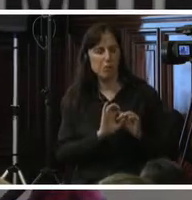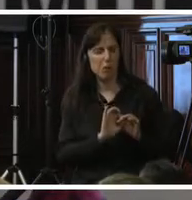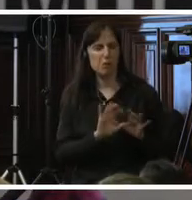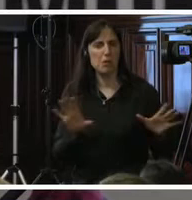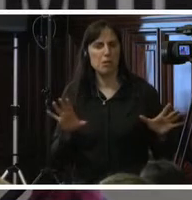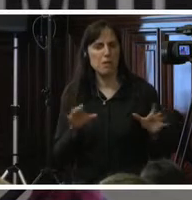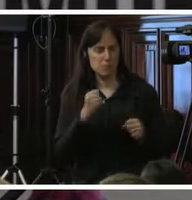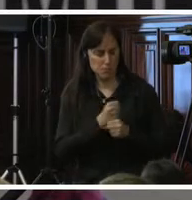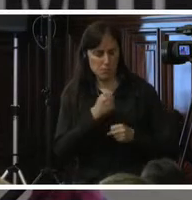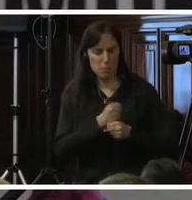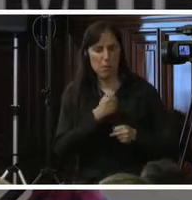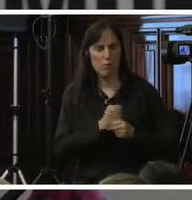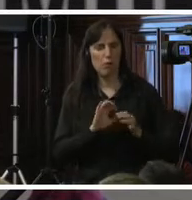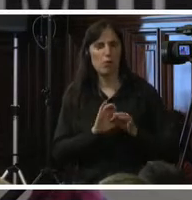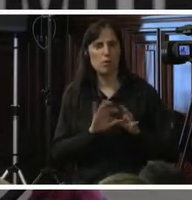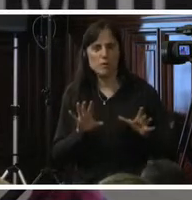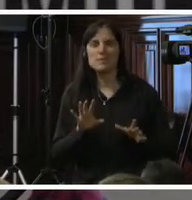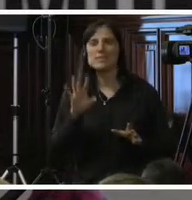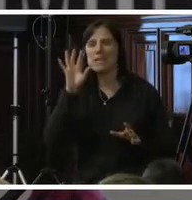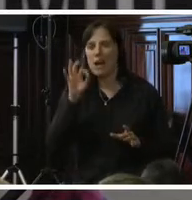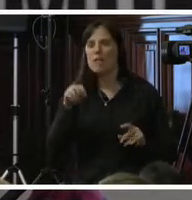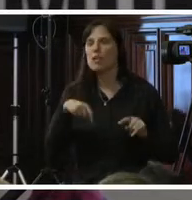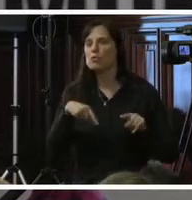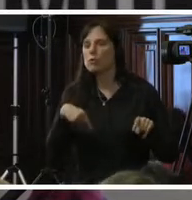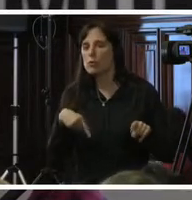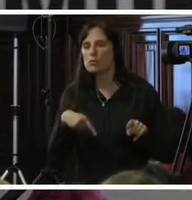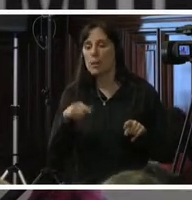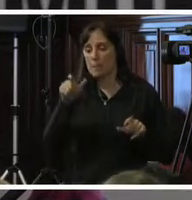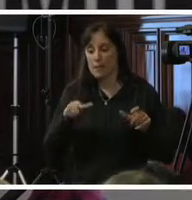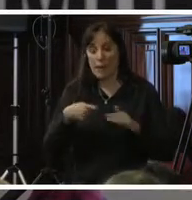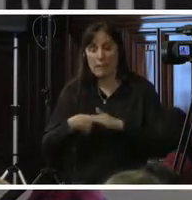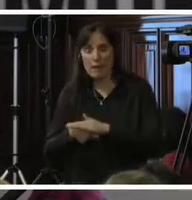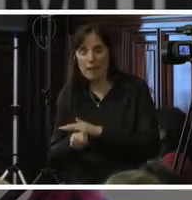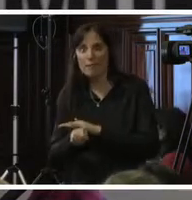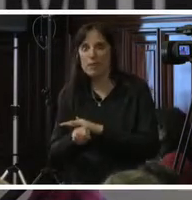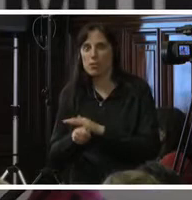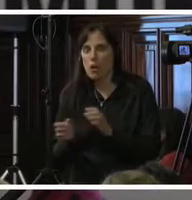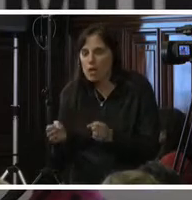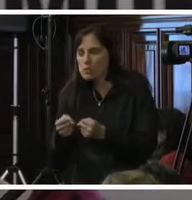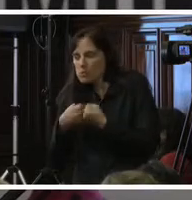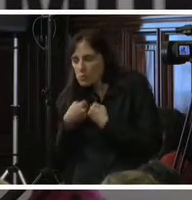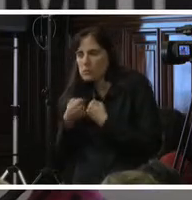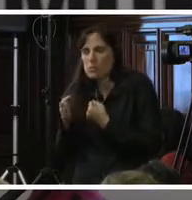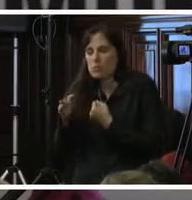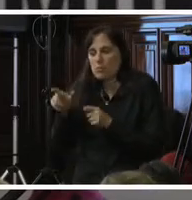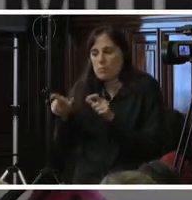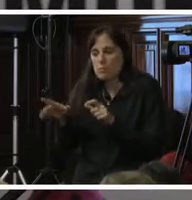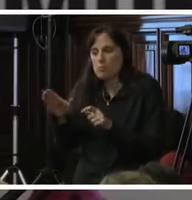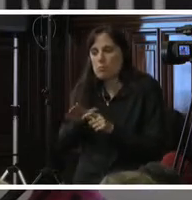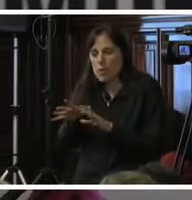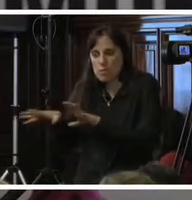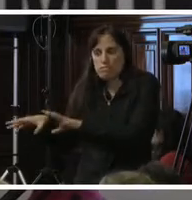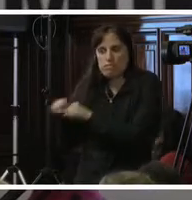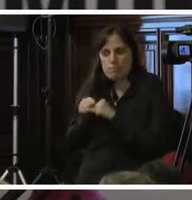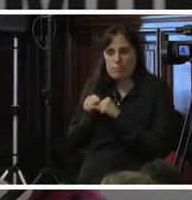su profesión, sabían dónde era que los traficantes escondían a sus víctimas, pero